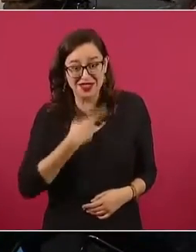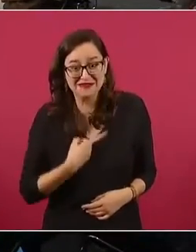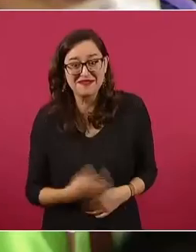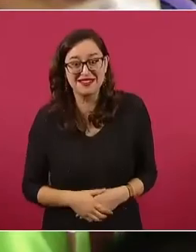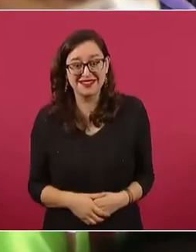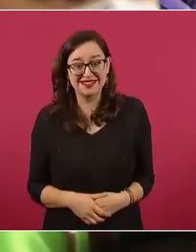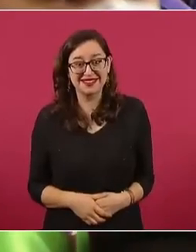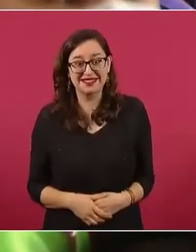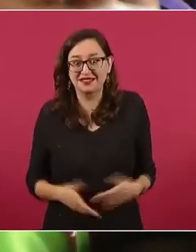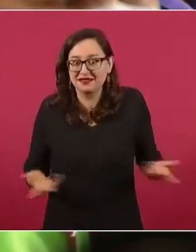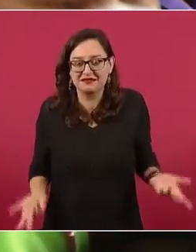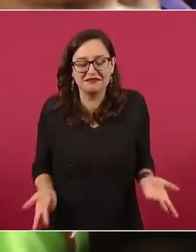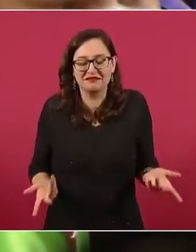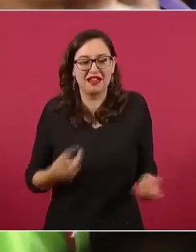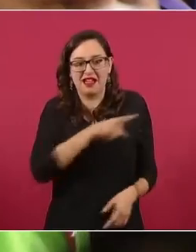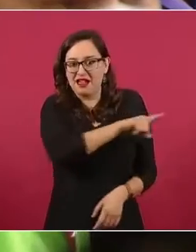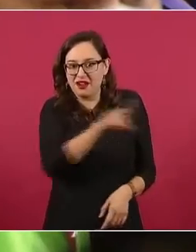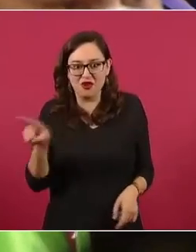todos tienen.